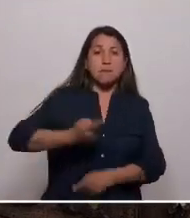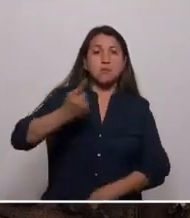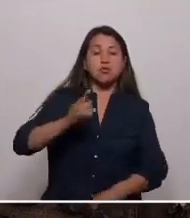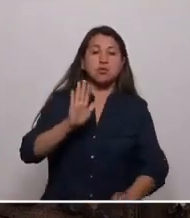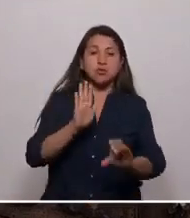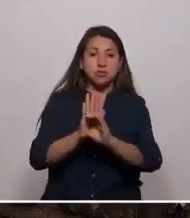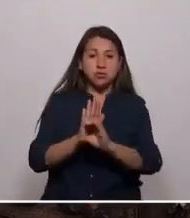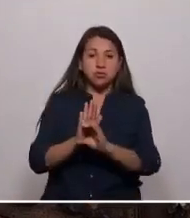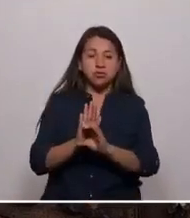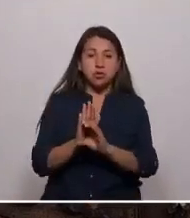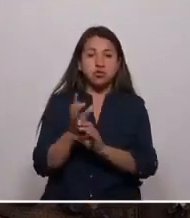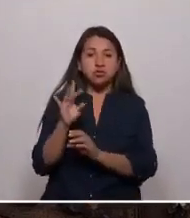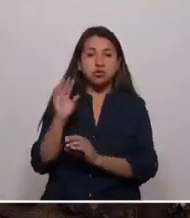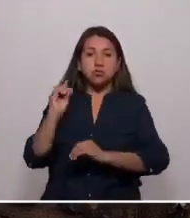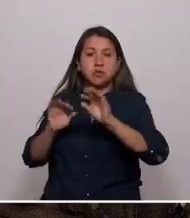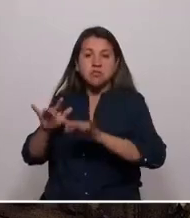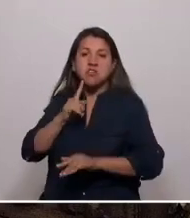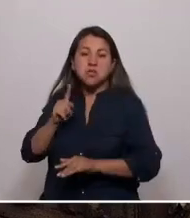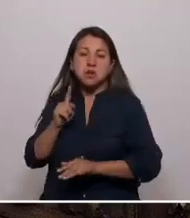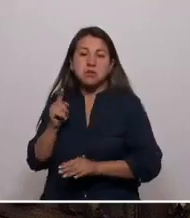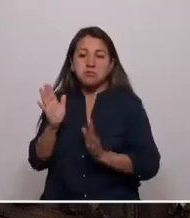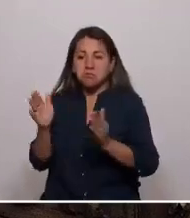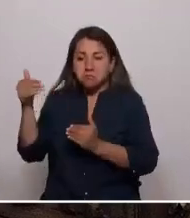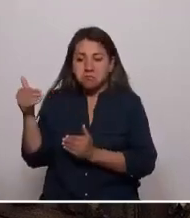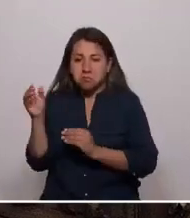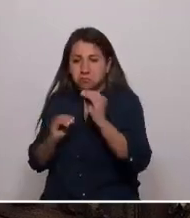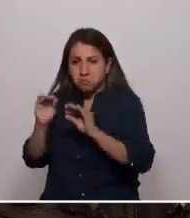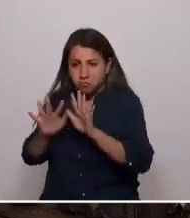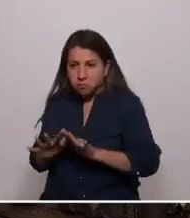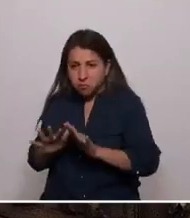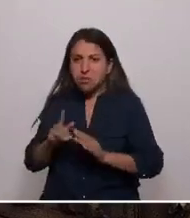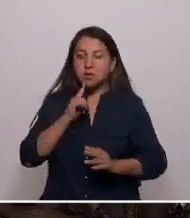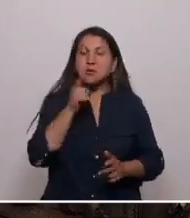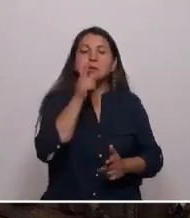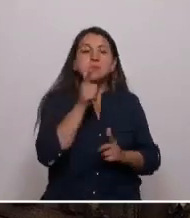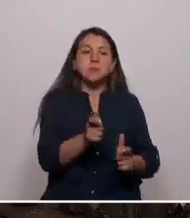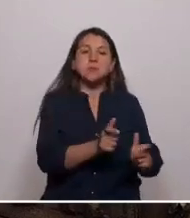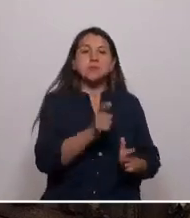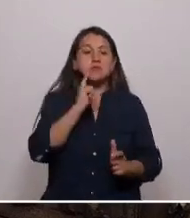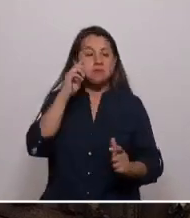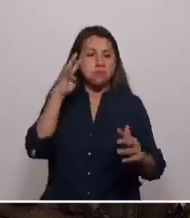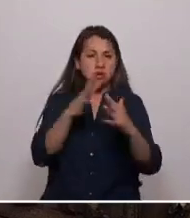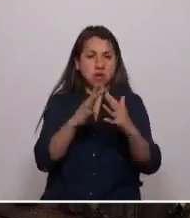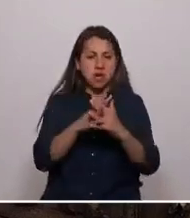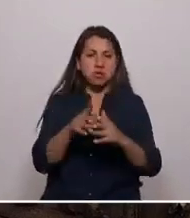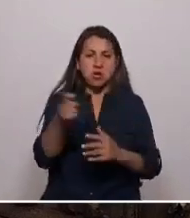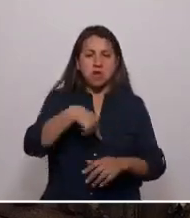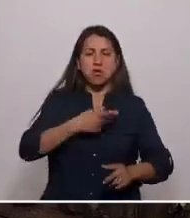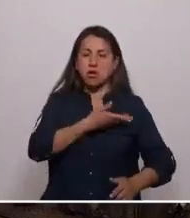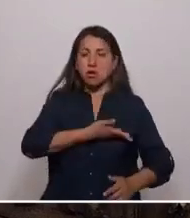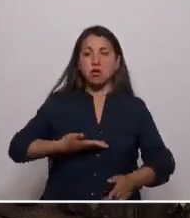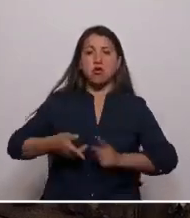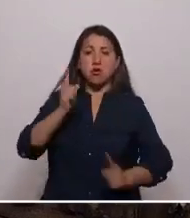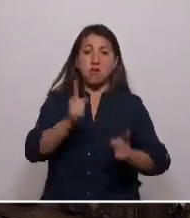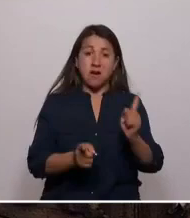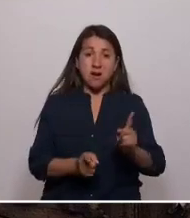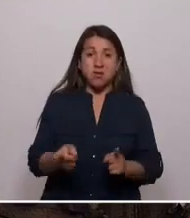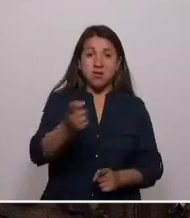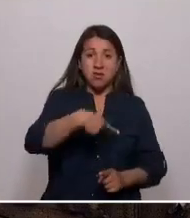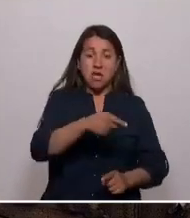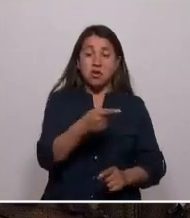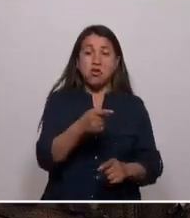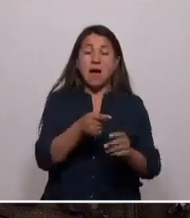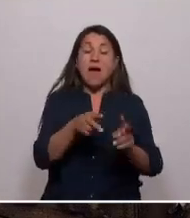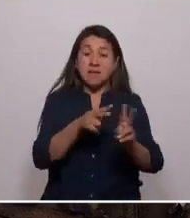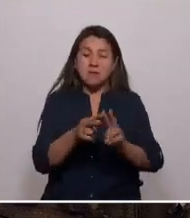hecha entre cuatro paredes, con el fusil en la mano de los milicos, y con ellos mismos gobernando y desapareciendo a todos aquellos que soñaban con un Chile distinto.